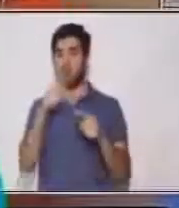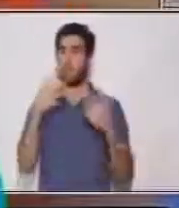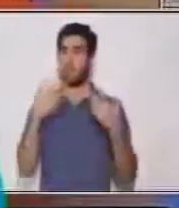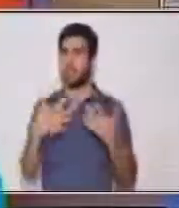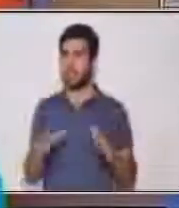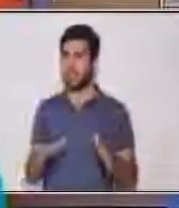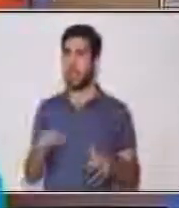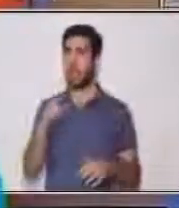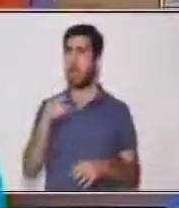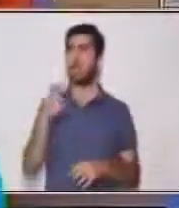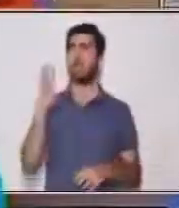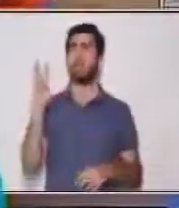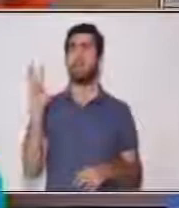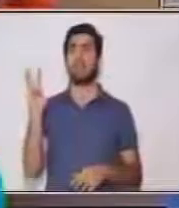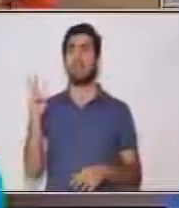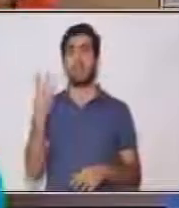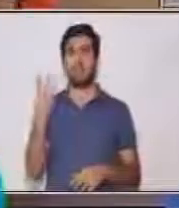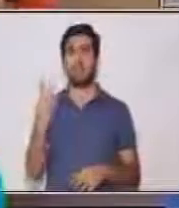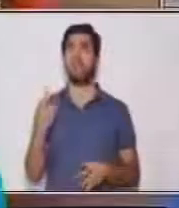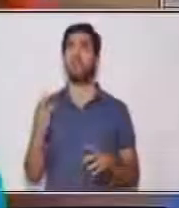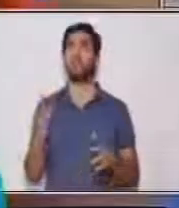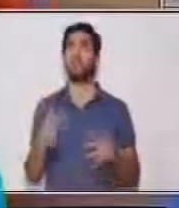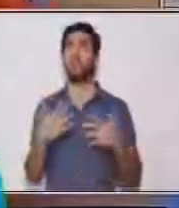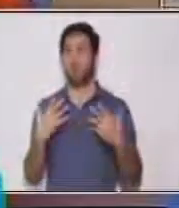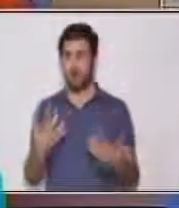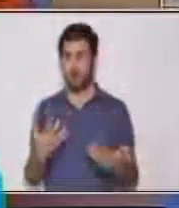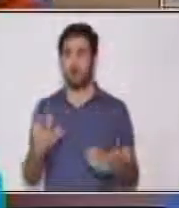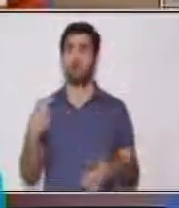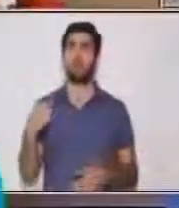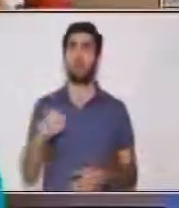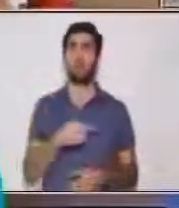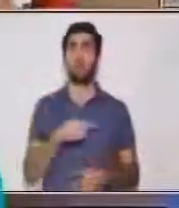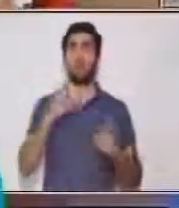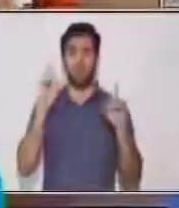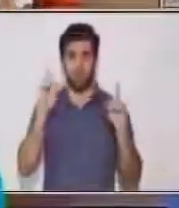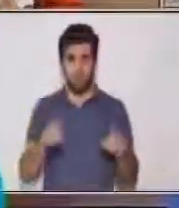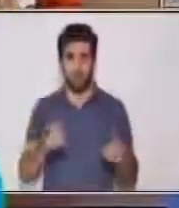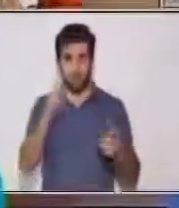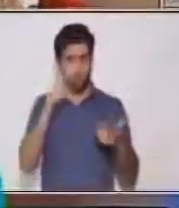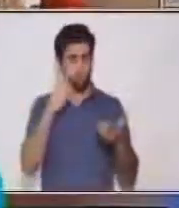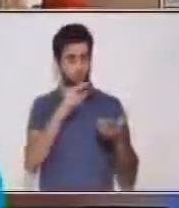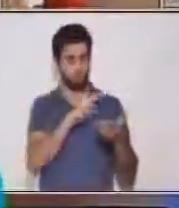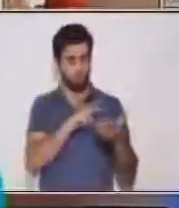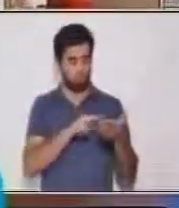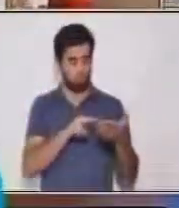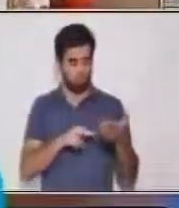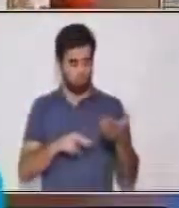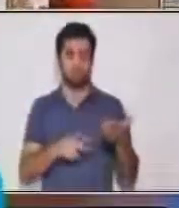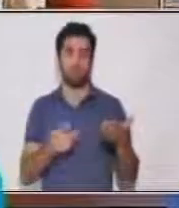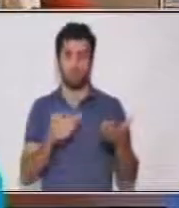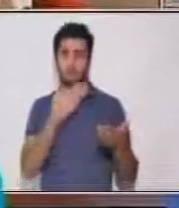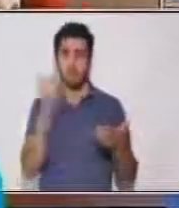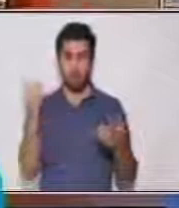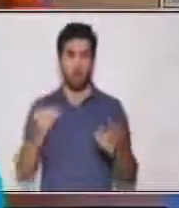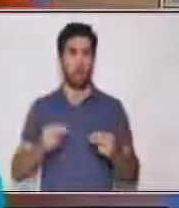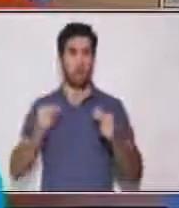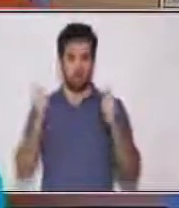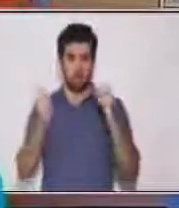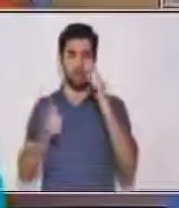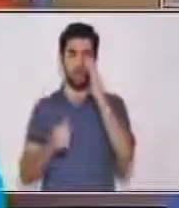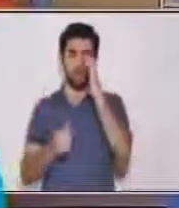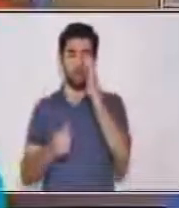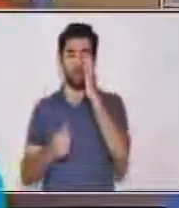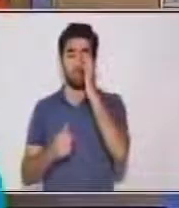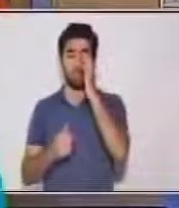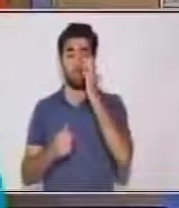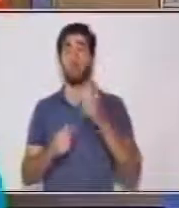tercero, tenemos que leer con fluidez. Eso es lo que nosotros pretendemos, chicos, que ustedes lean con